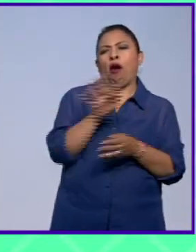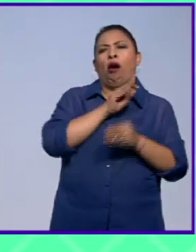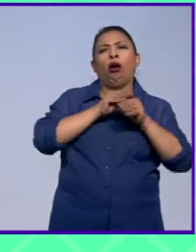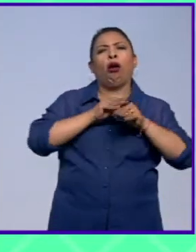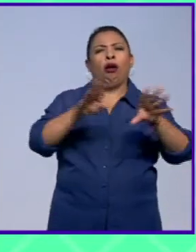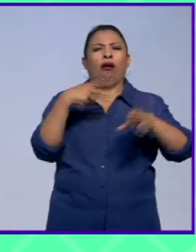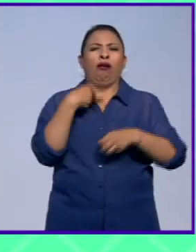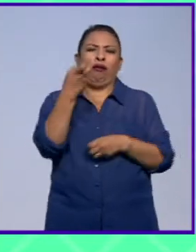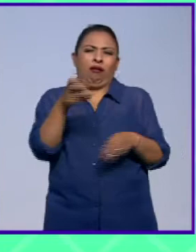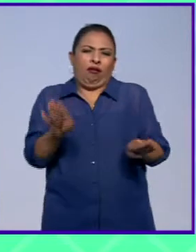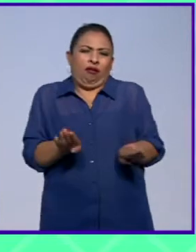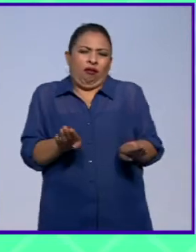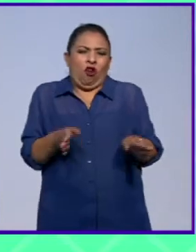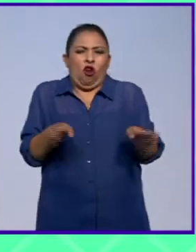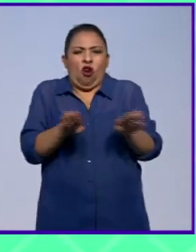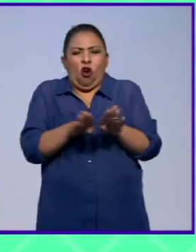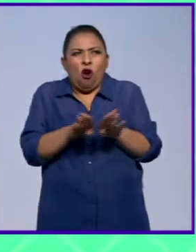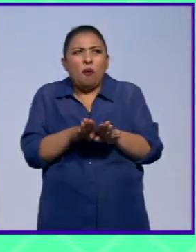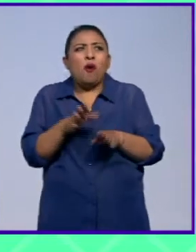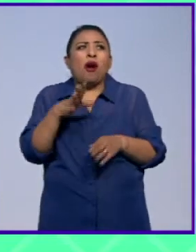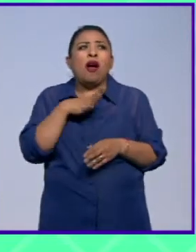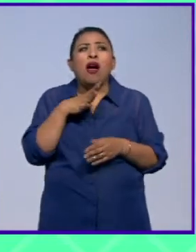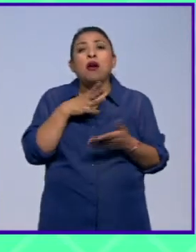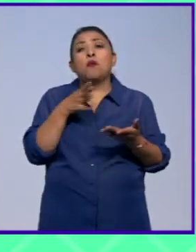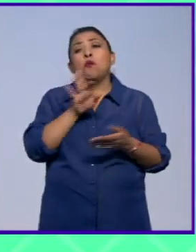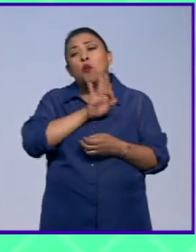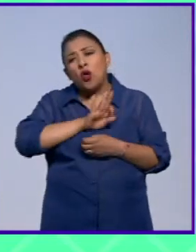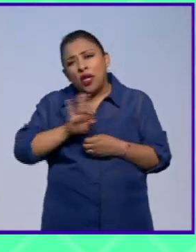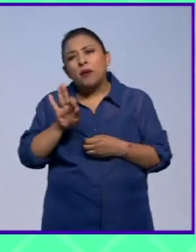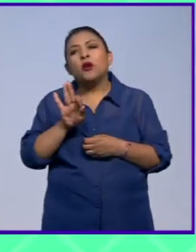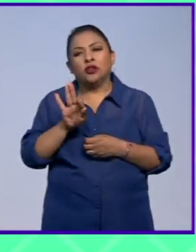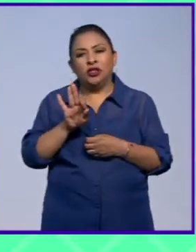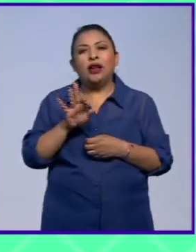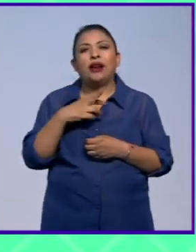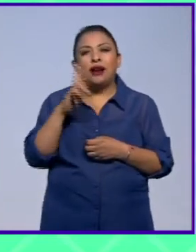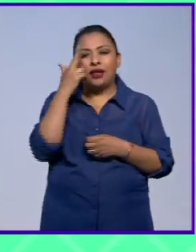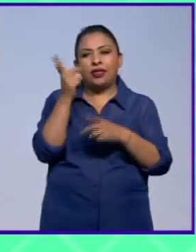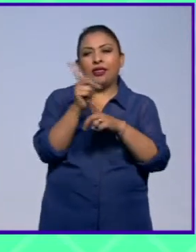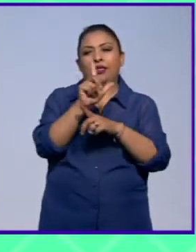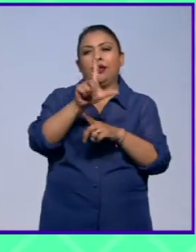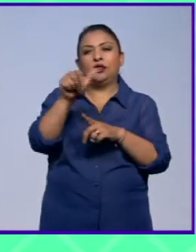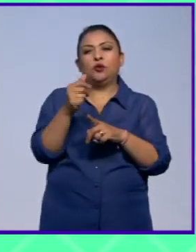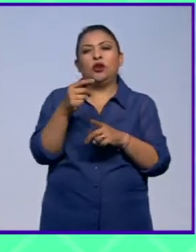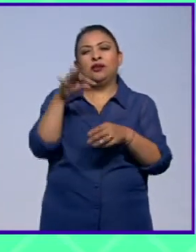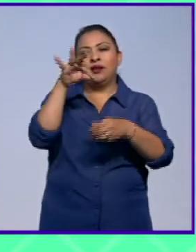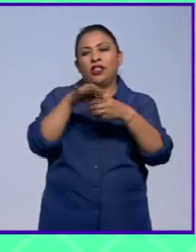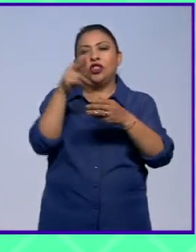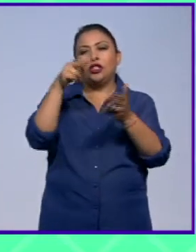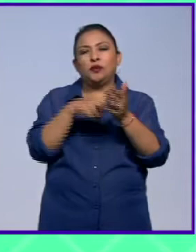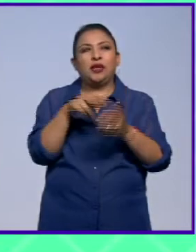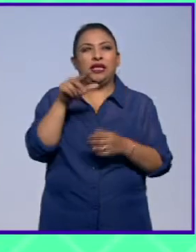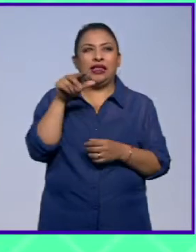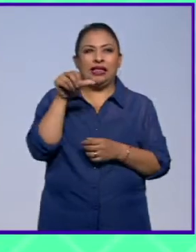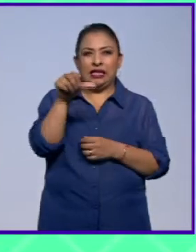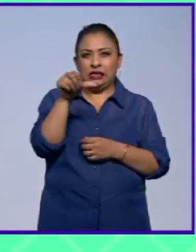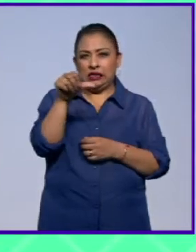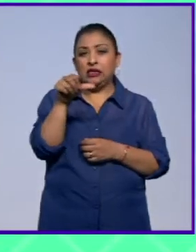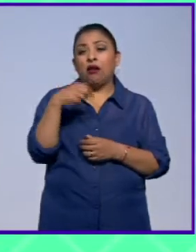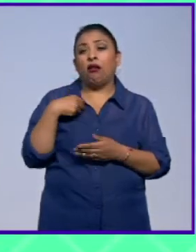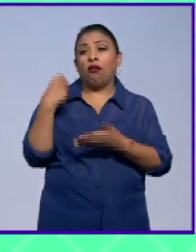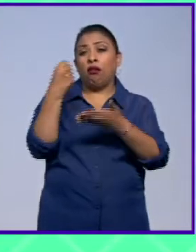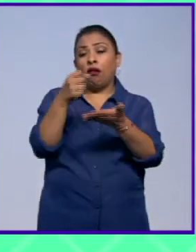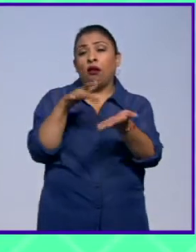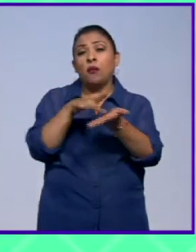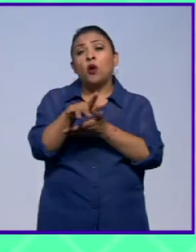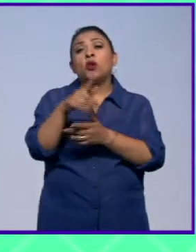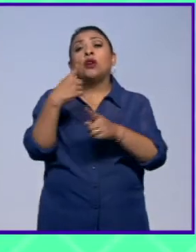comunicado de esta índole sobre todo viniendo de Podemos Podemos recordemos que después de las elecciones de 2016 se financia